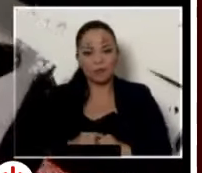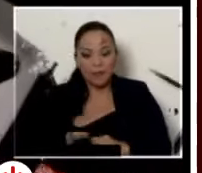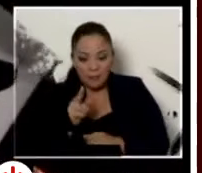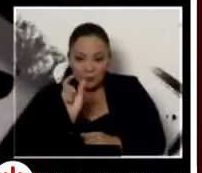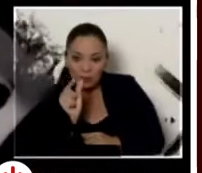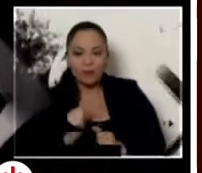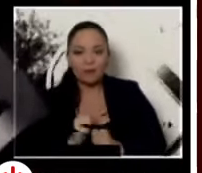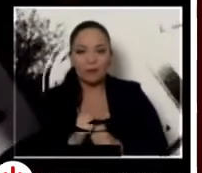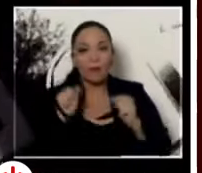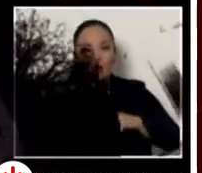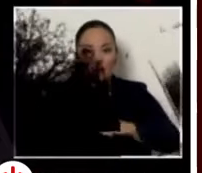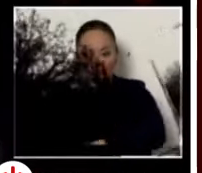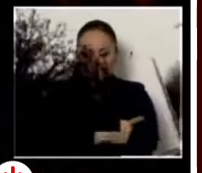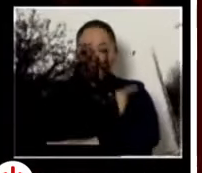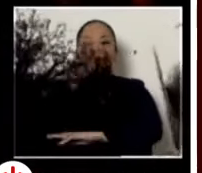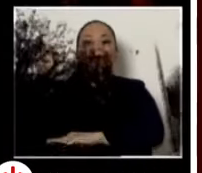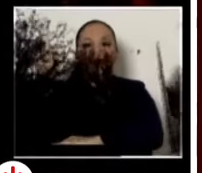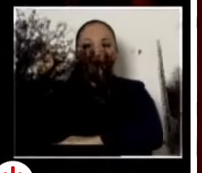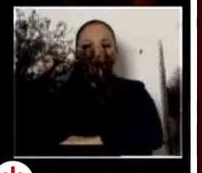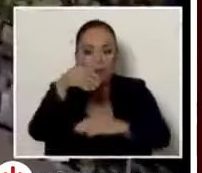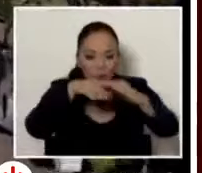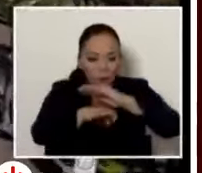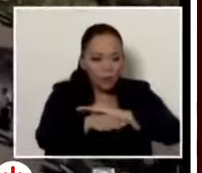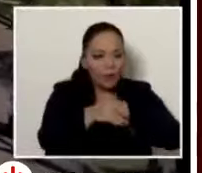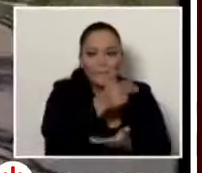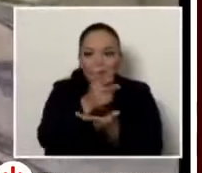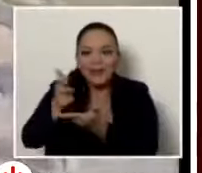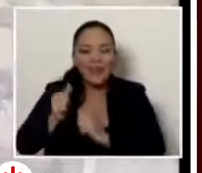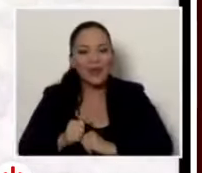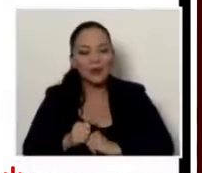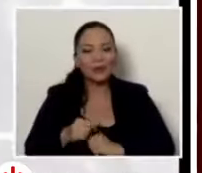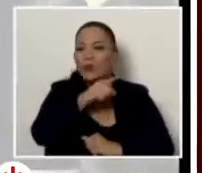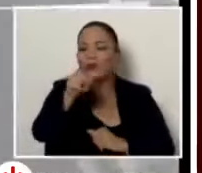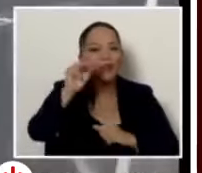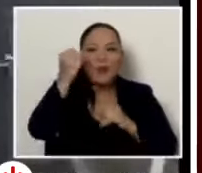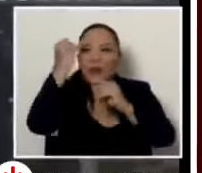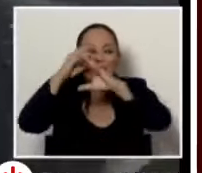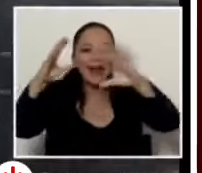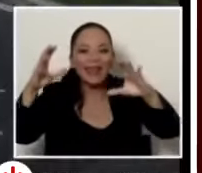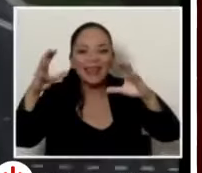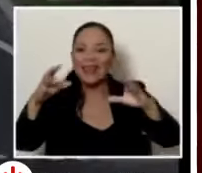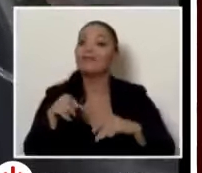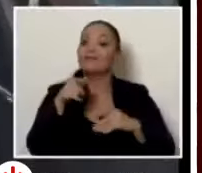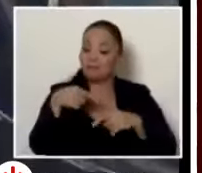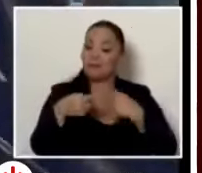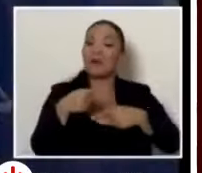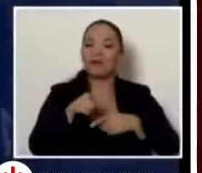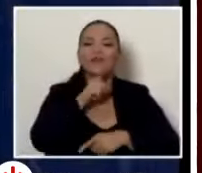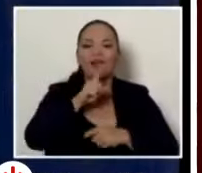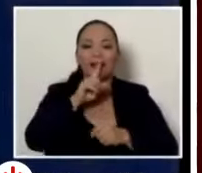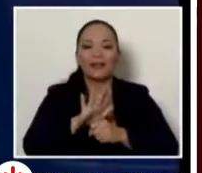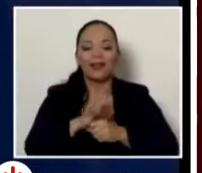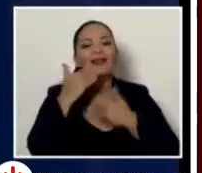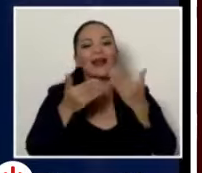permita abrir la aguja del peaje o el ingreso a parqueos? No se lo imagine más. Pronto podría ser una realidad, gracias al